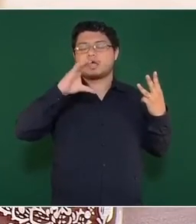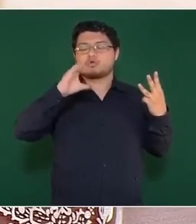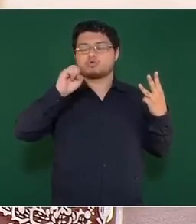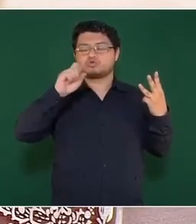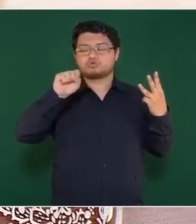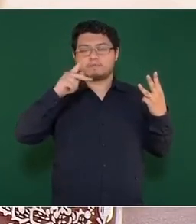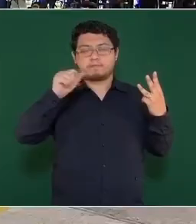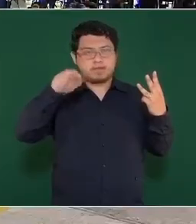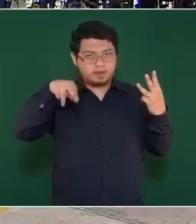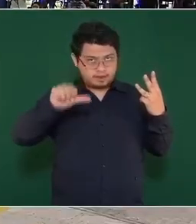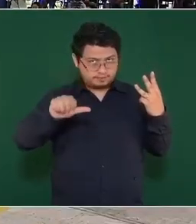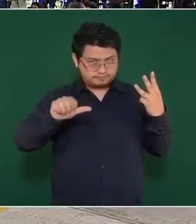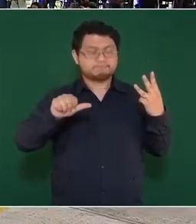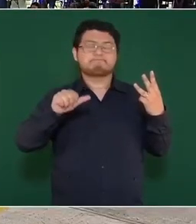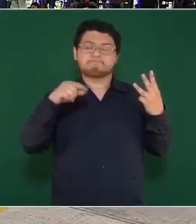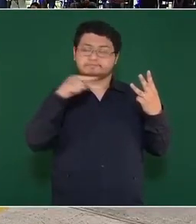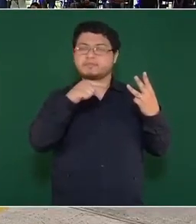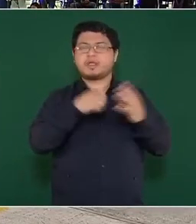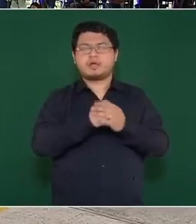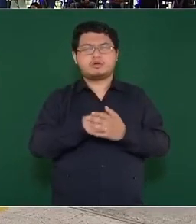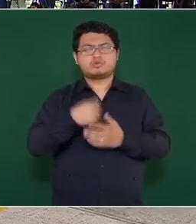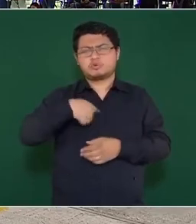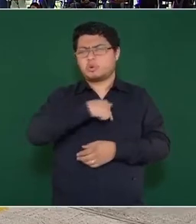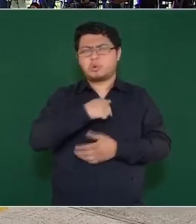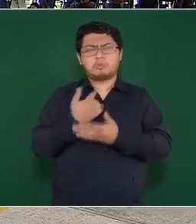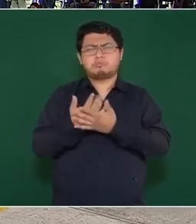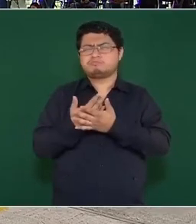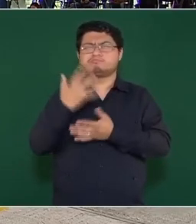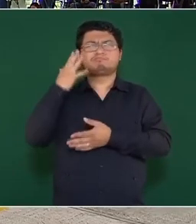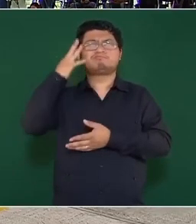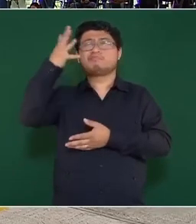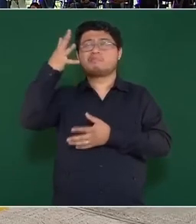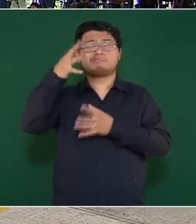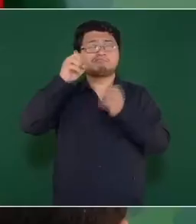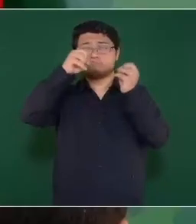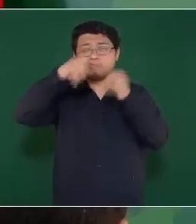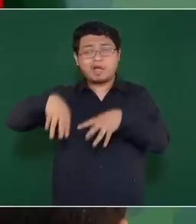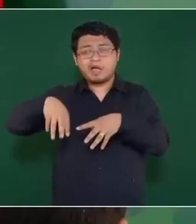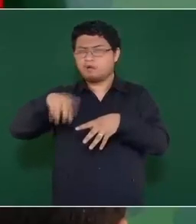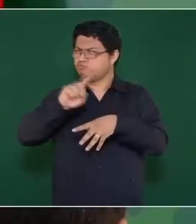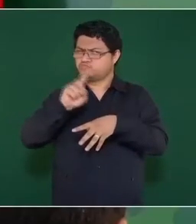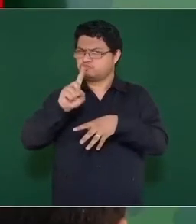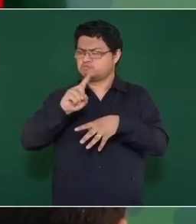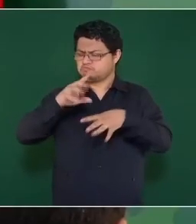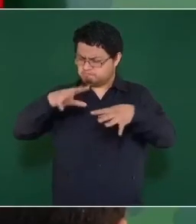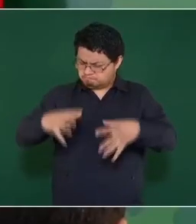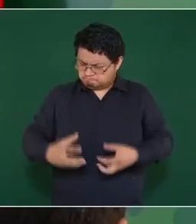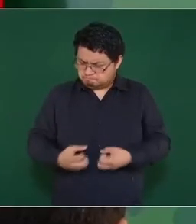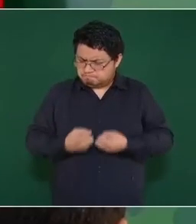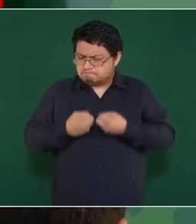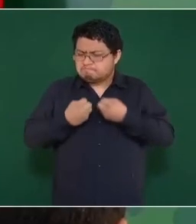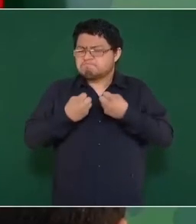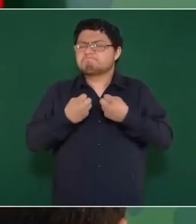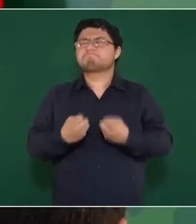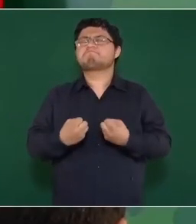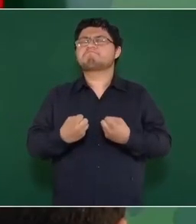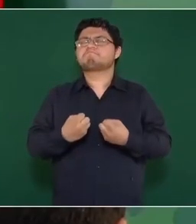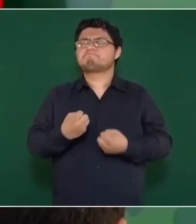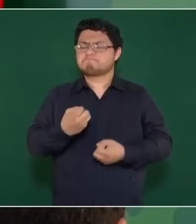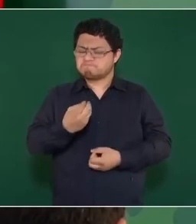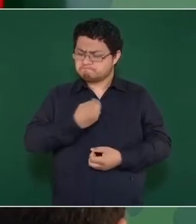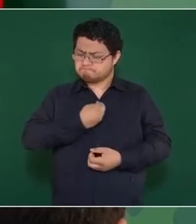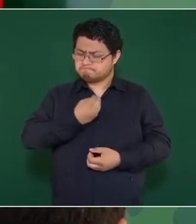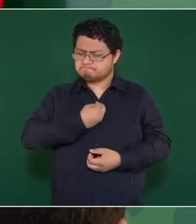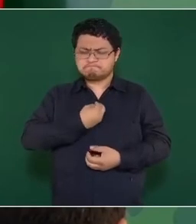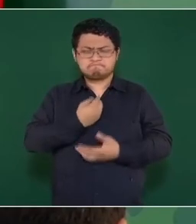Nunca perdí la esperanza. Andrés Manuel nos enseñó que aún en el fondo del cenote, donde vive la verdadera